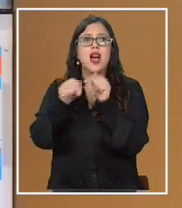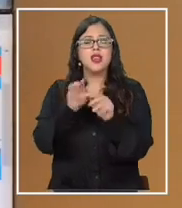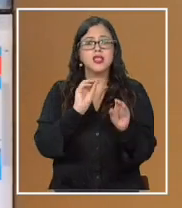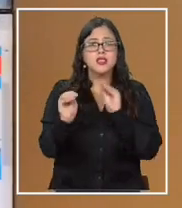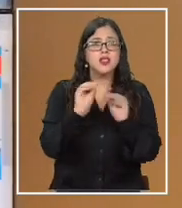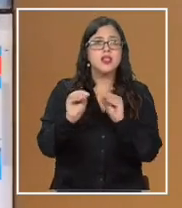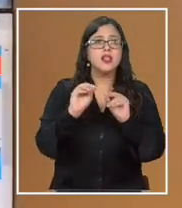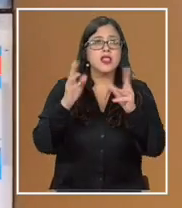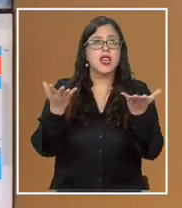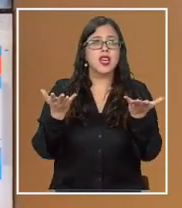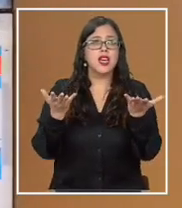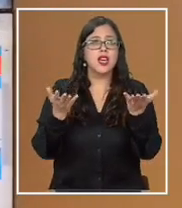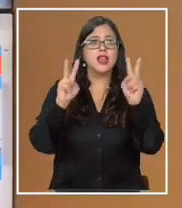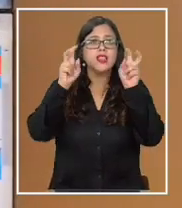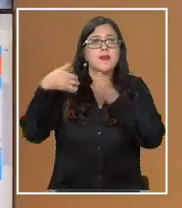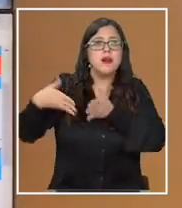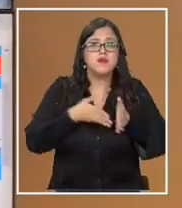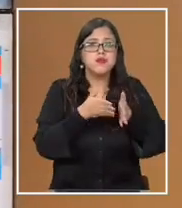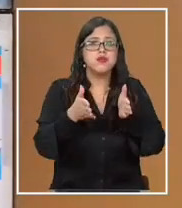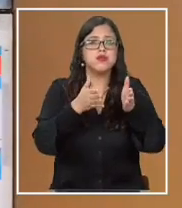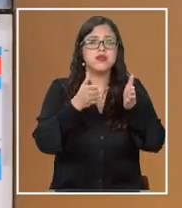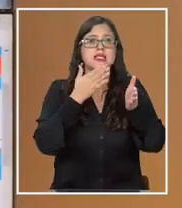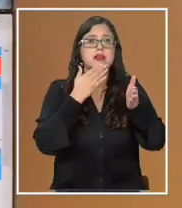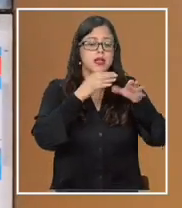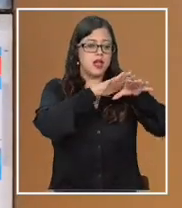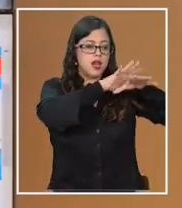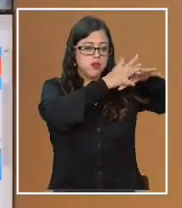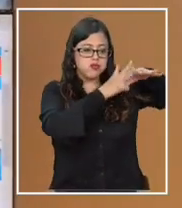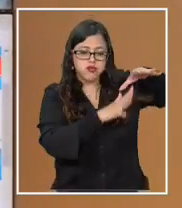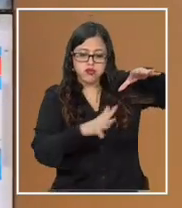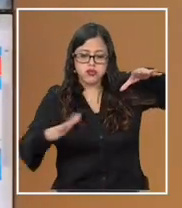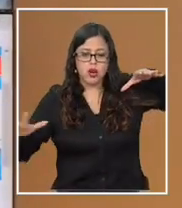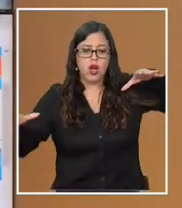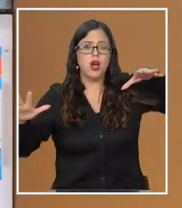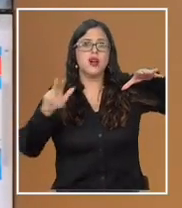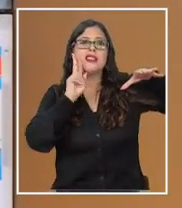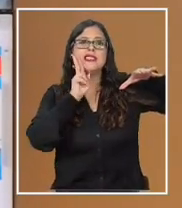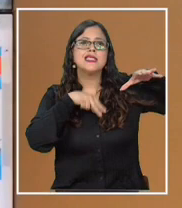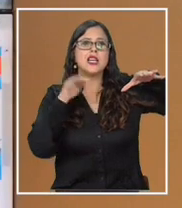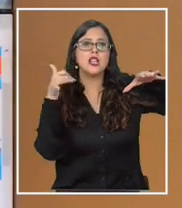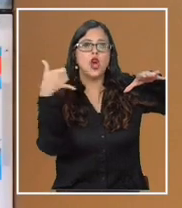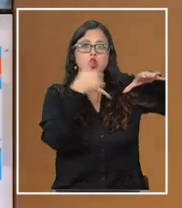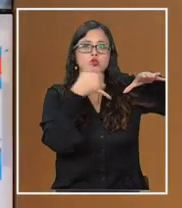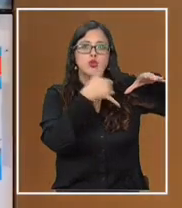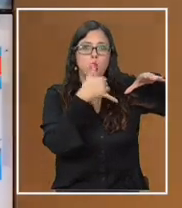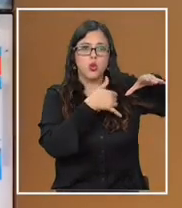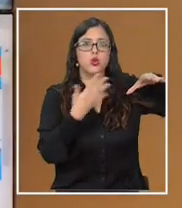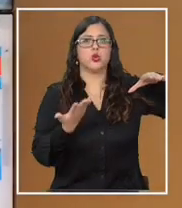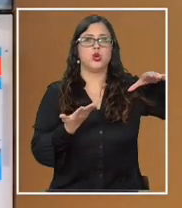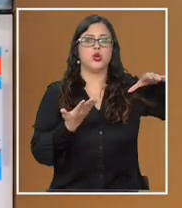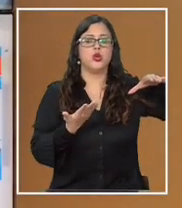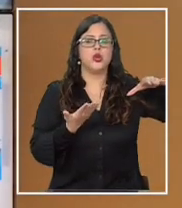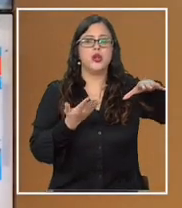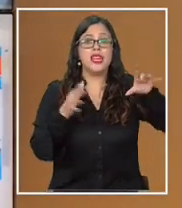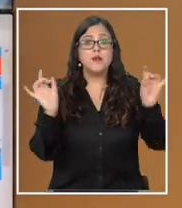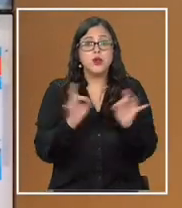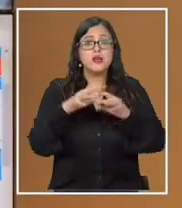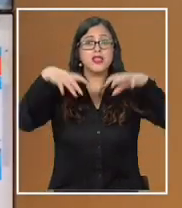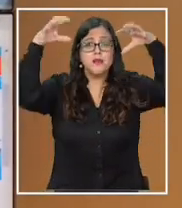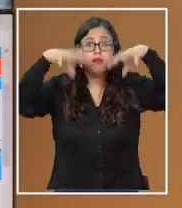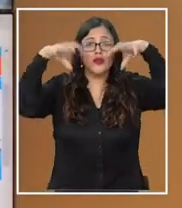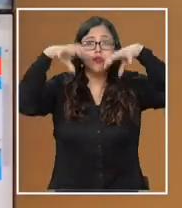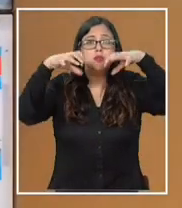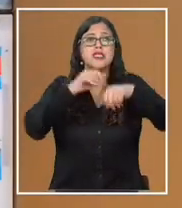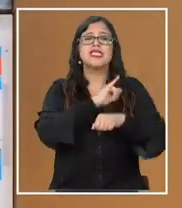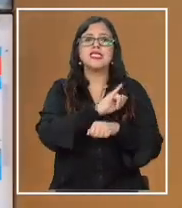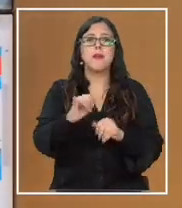mantener las acequias y vías de evacuación de aguas lluvias libres de desechos y desperdicios en el entorno de su vivienda. Además, ante un pronóstico de precipitaciones,